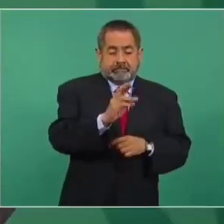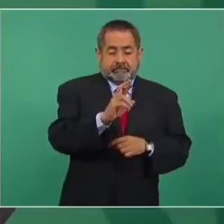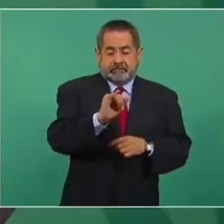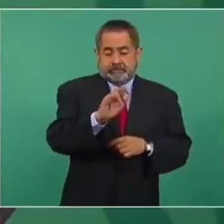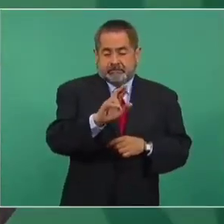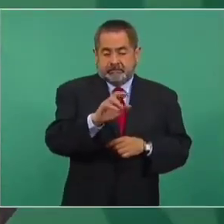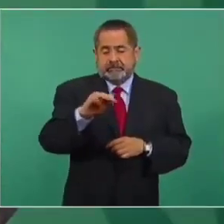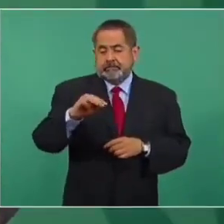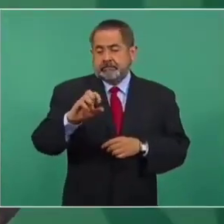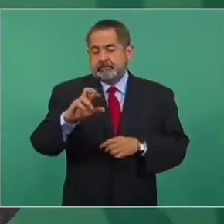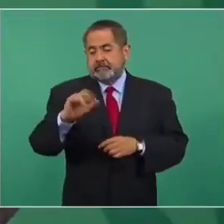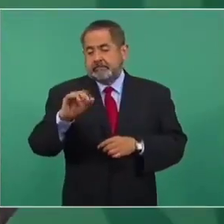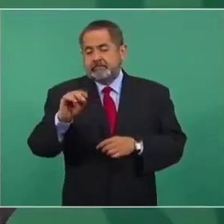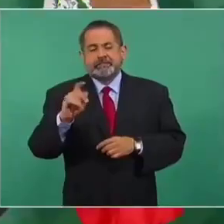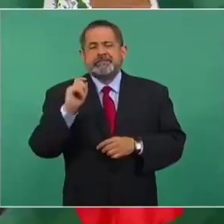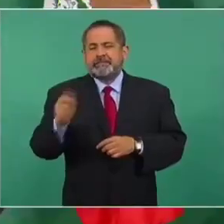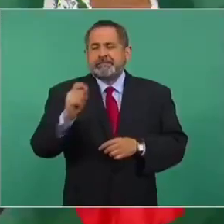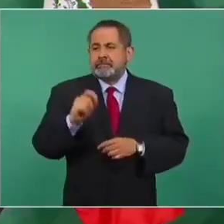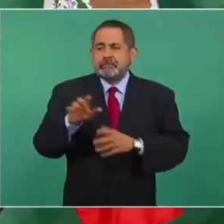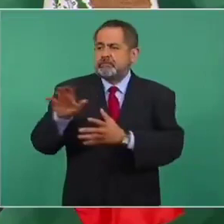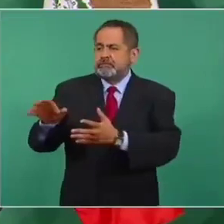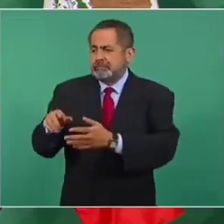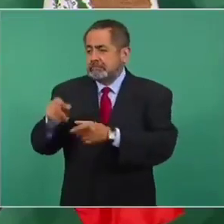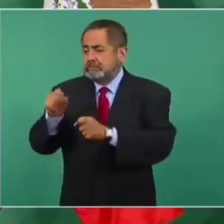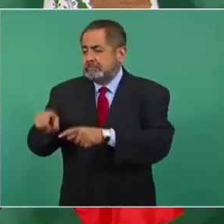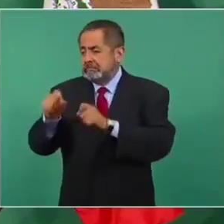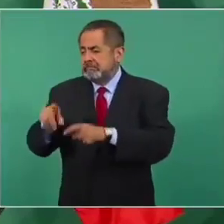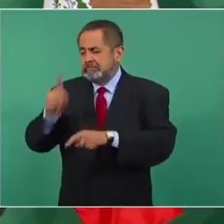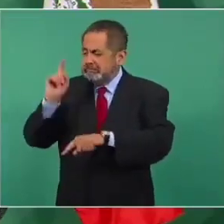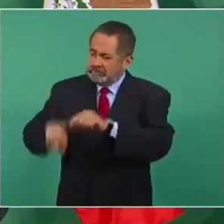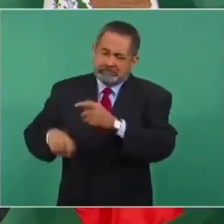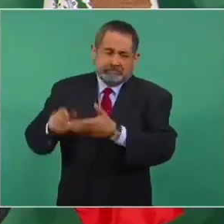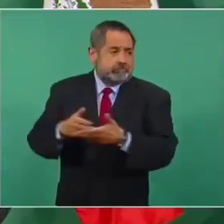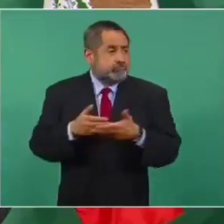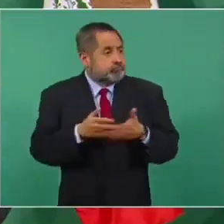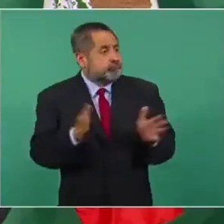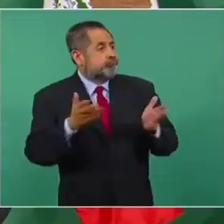promover la inversión extranjera,